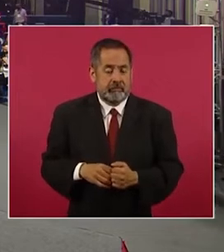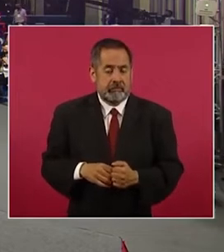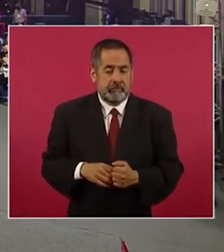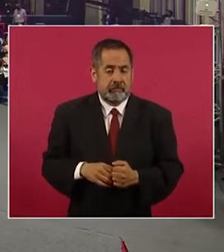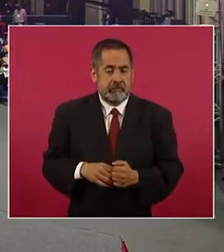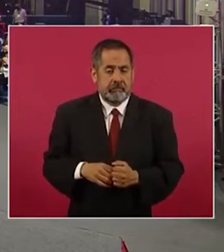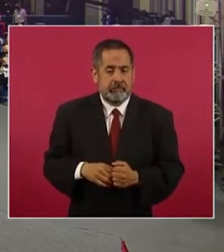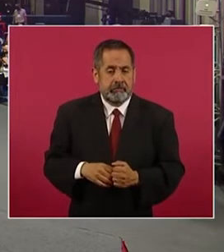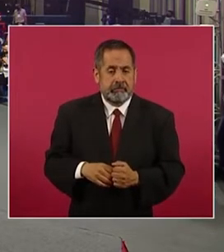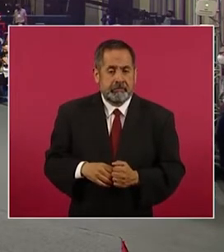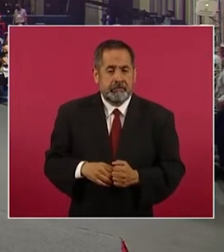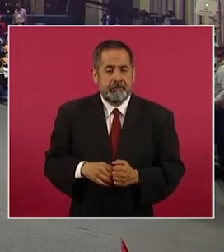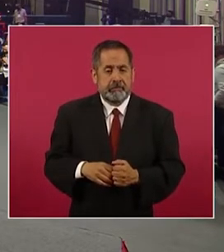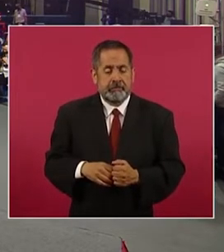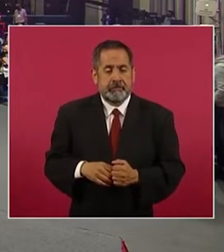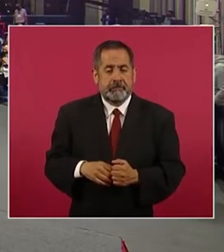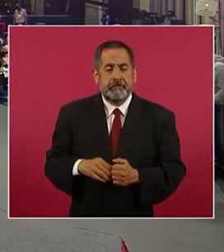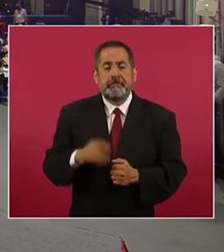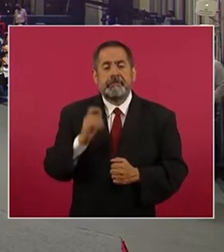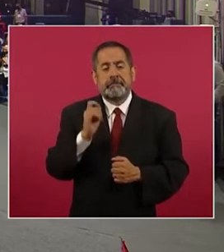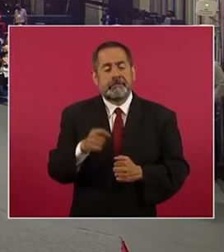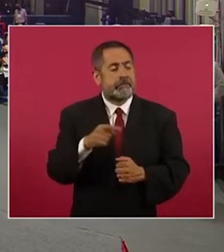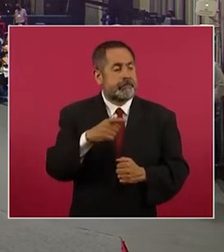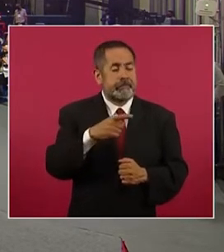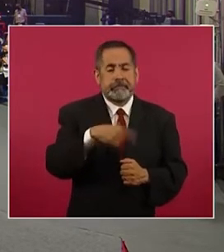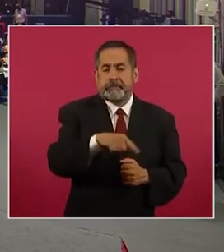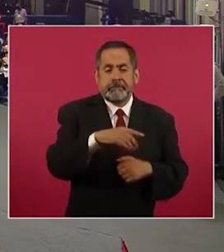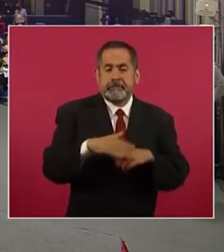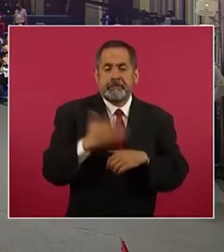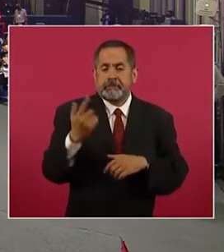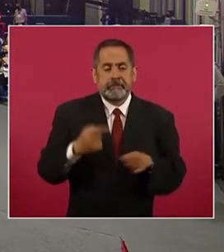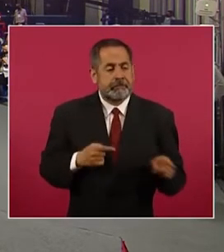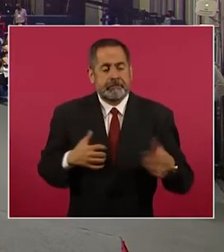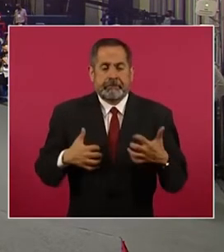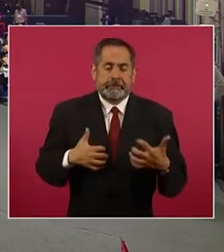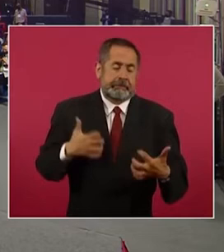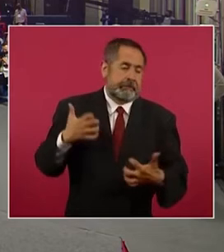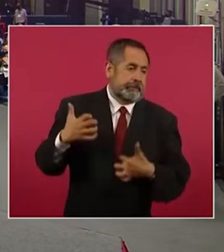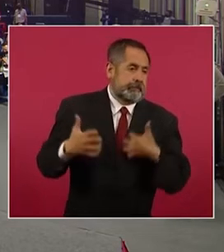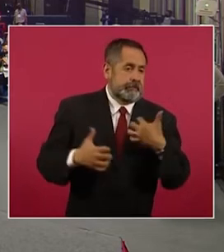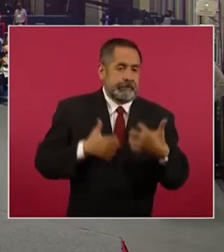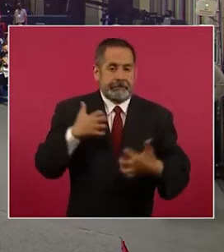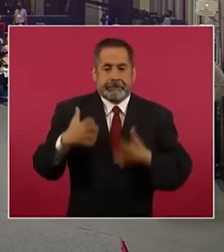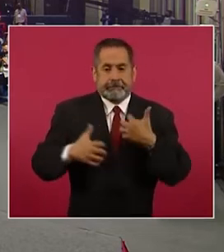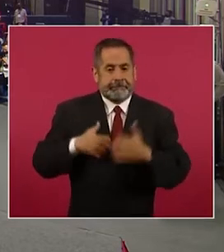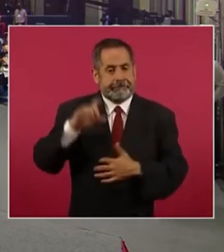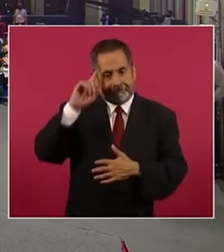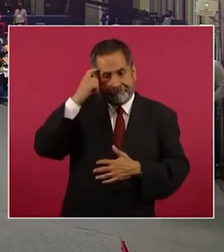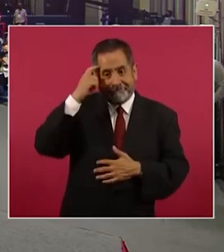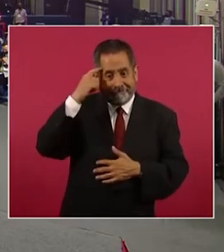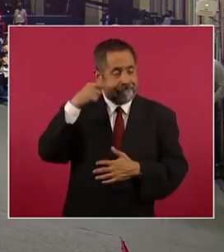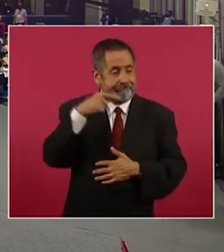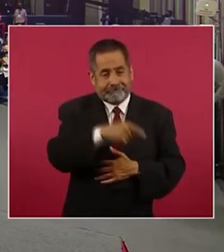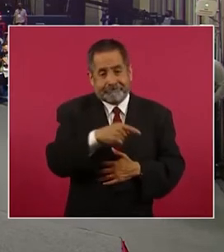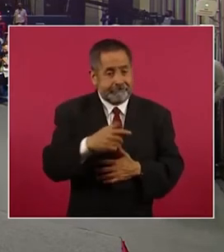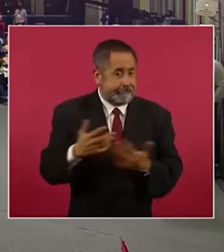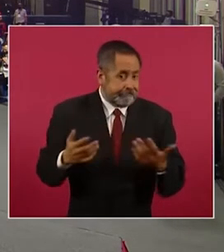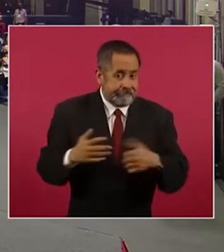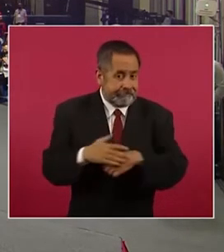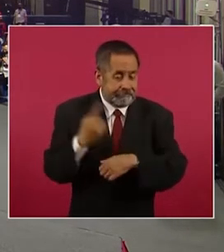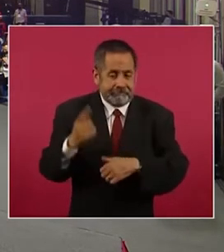porque están enojados porque